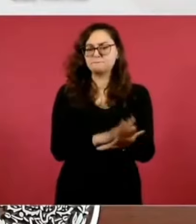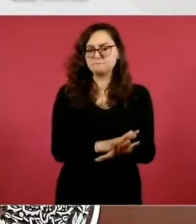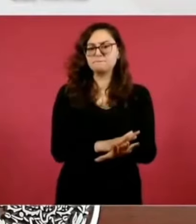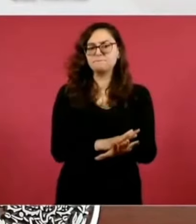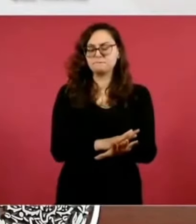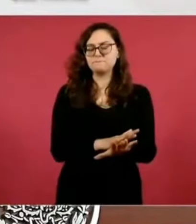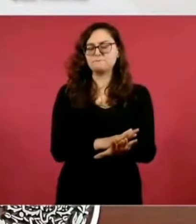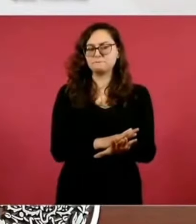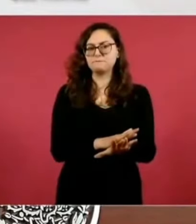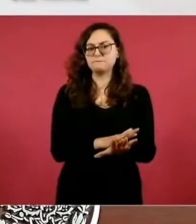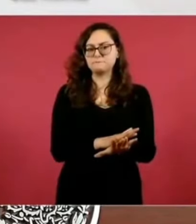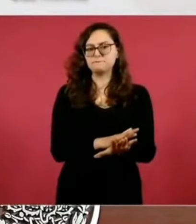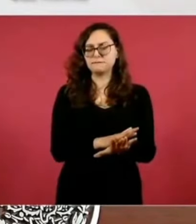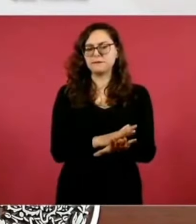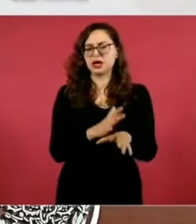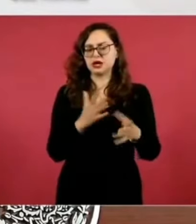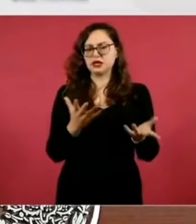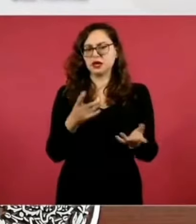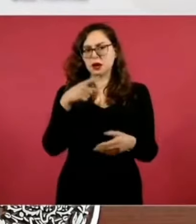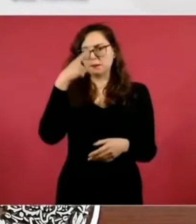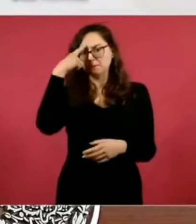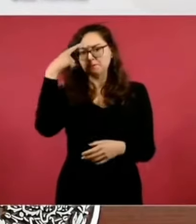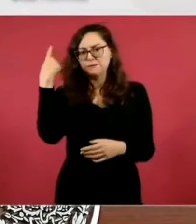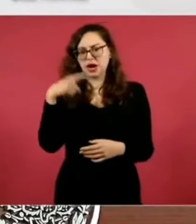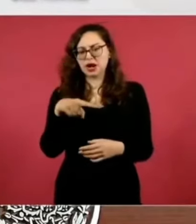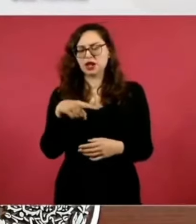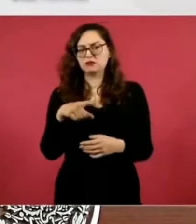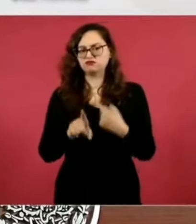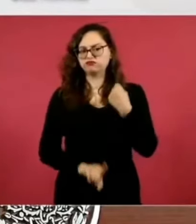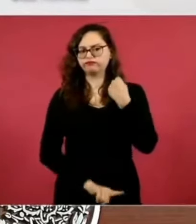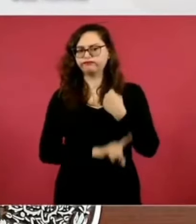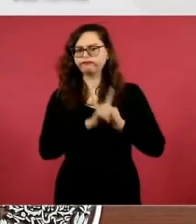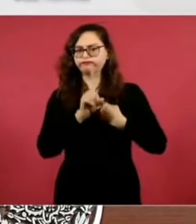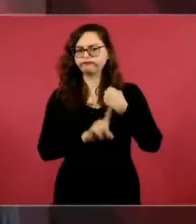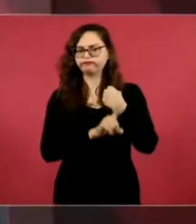ley para que